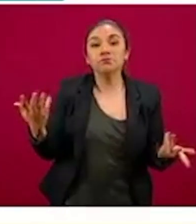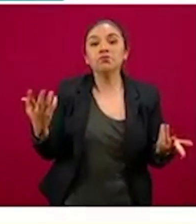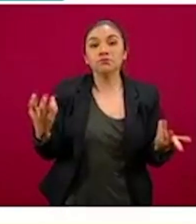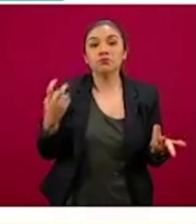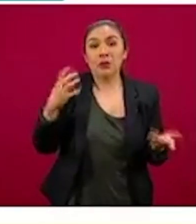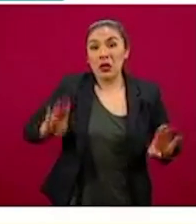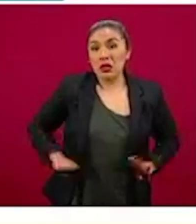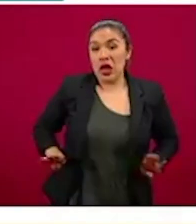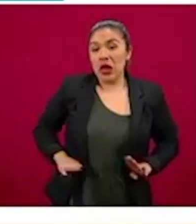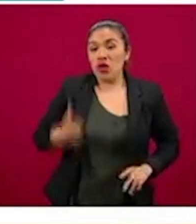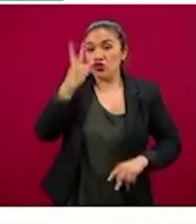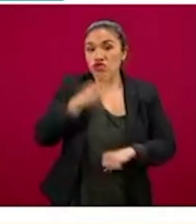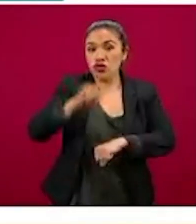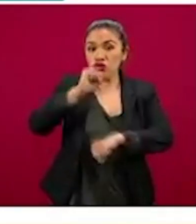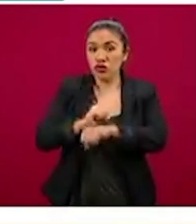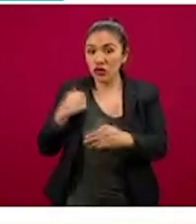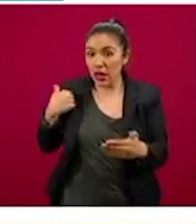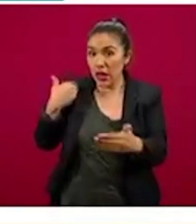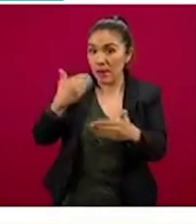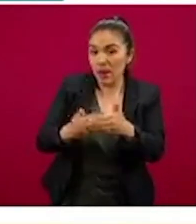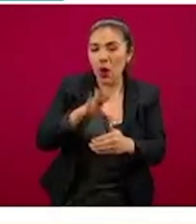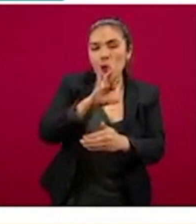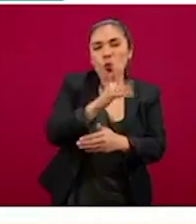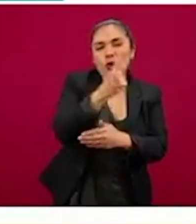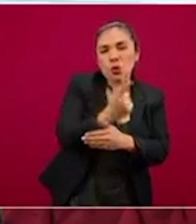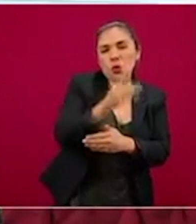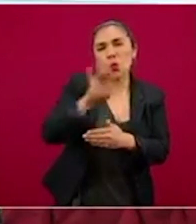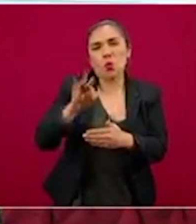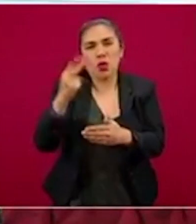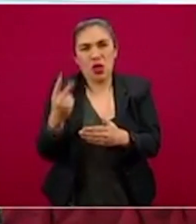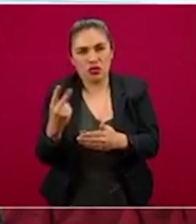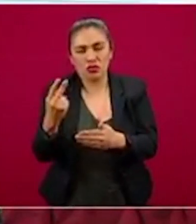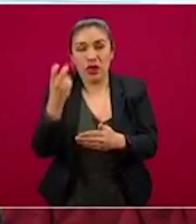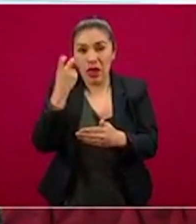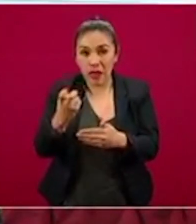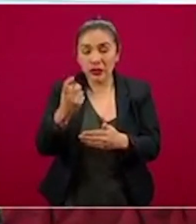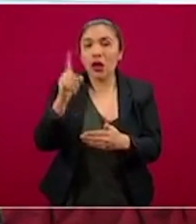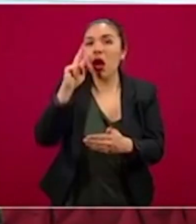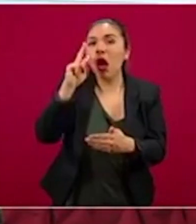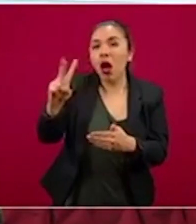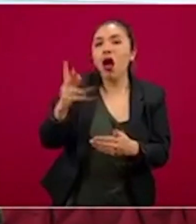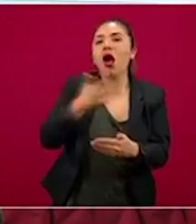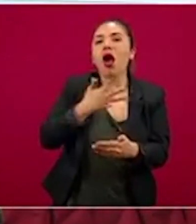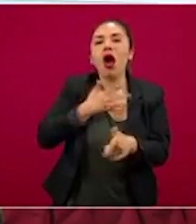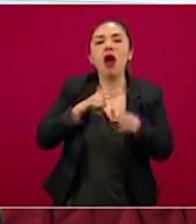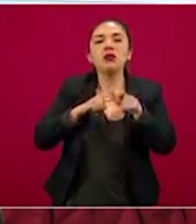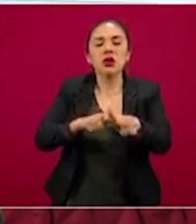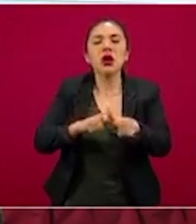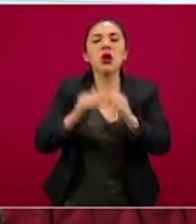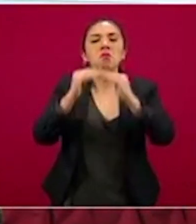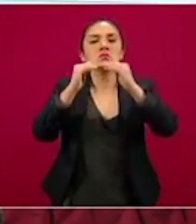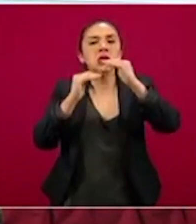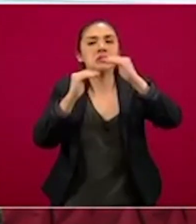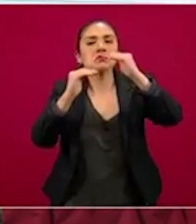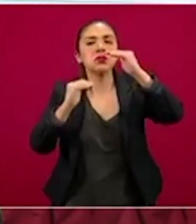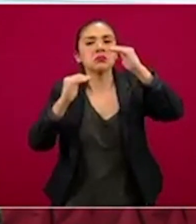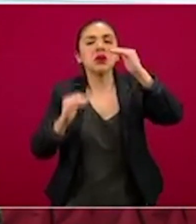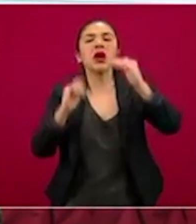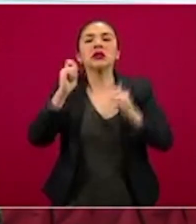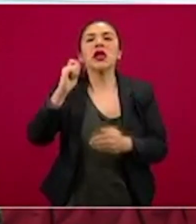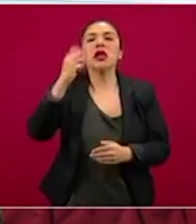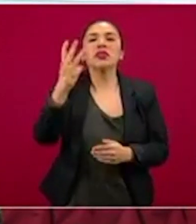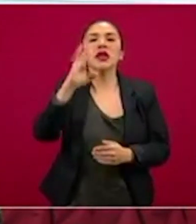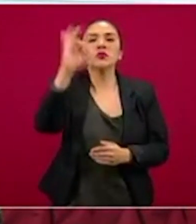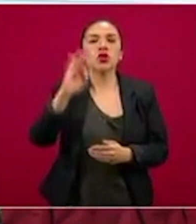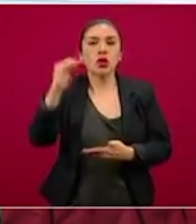comportamiento en las últimas dos semanas, es decir, entre la 41 y 42, vemos que mantiene un descenso de menos tres por ciento,